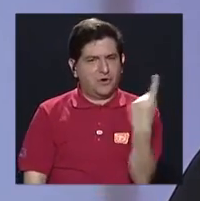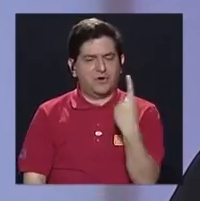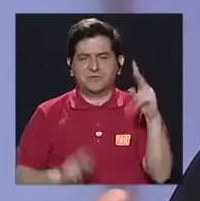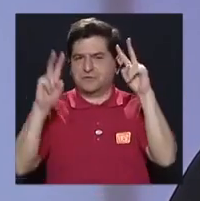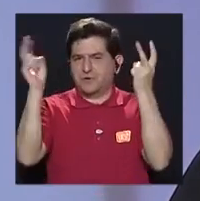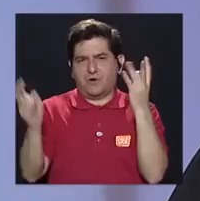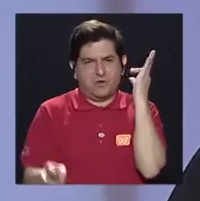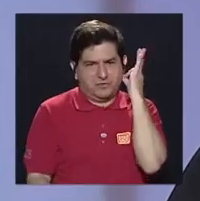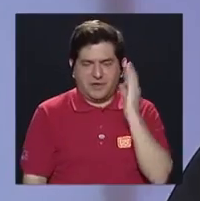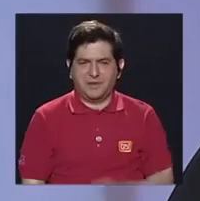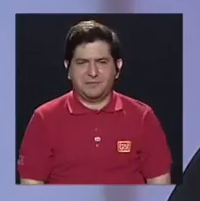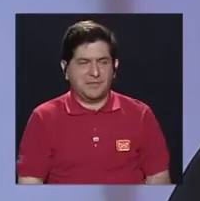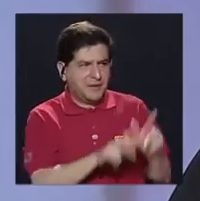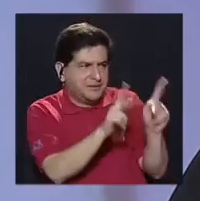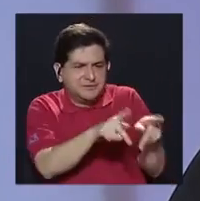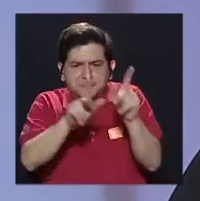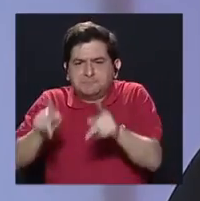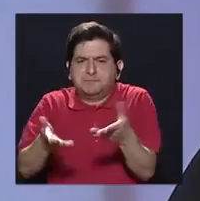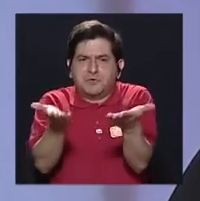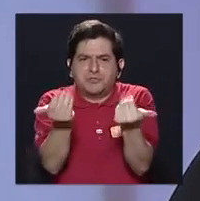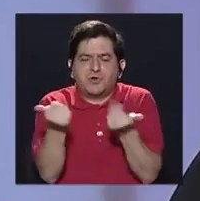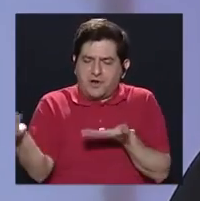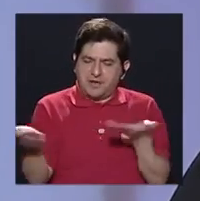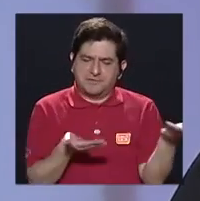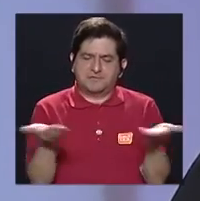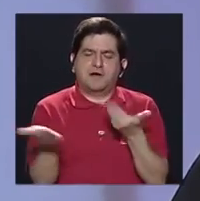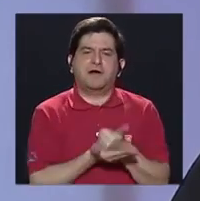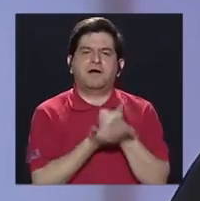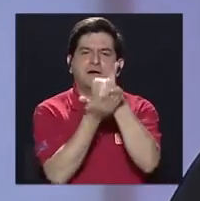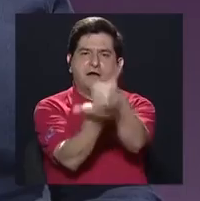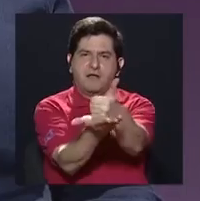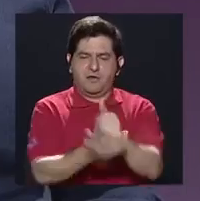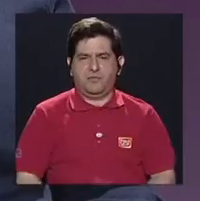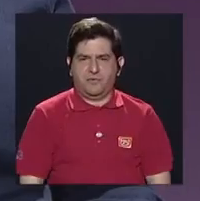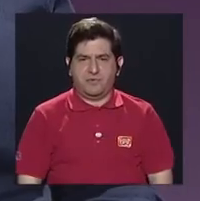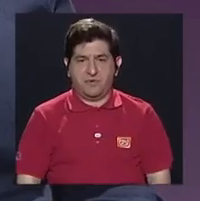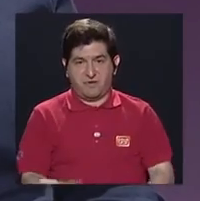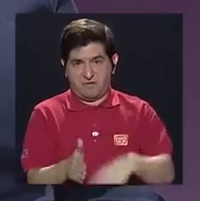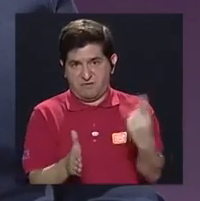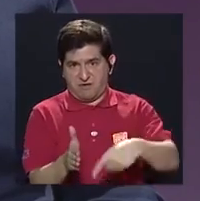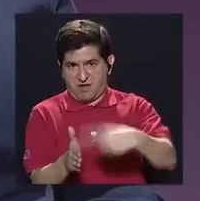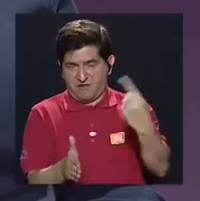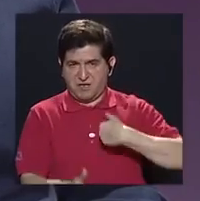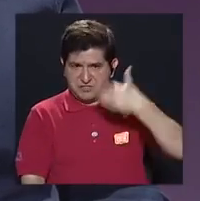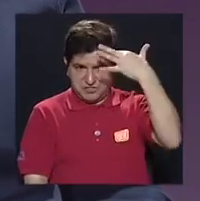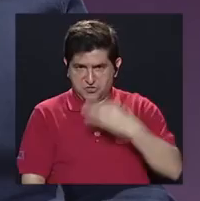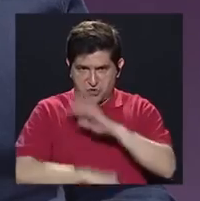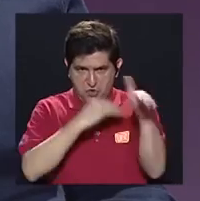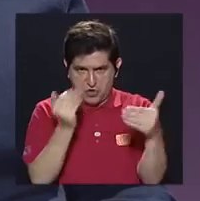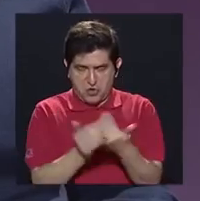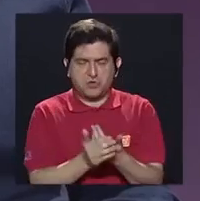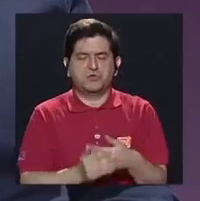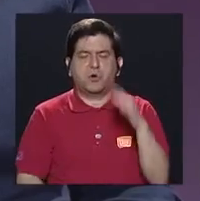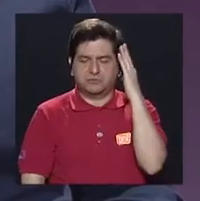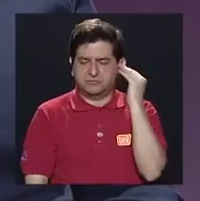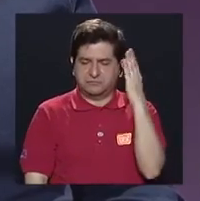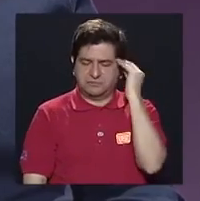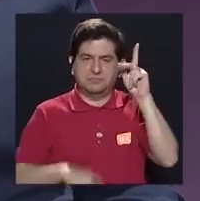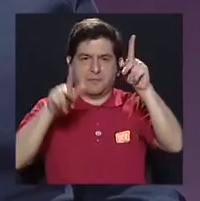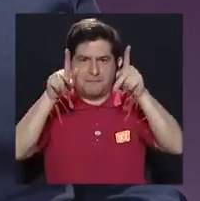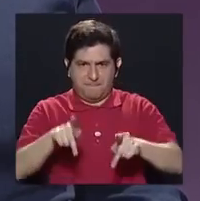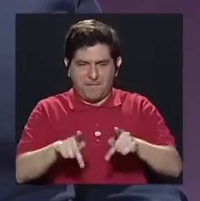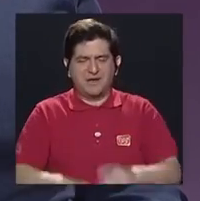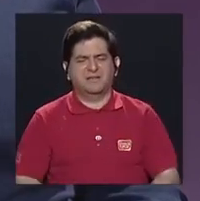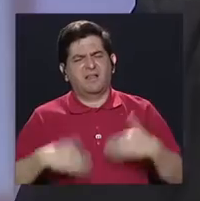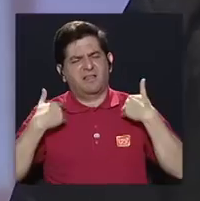un tema de mujeres, sino de la gente que quiere servir, que quiere ayudar. En muchos casos, y me imagino que todos lo hemos vivido, la gente